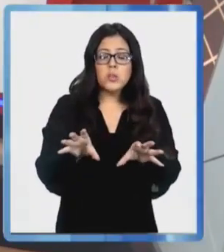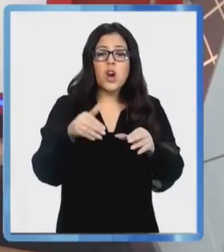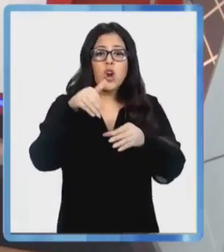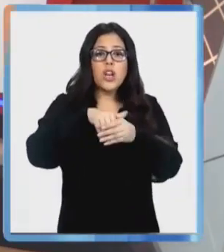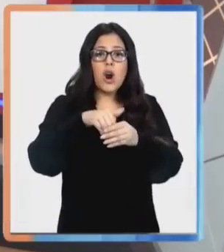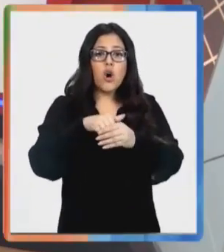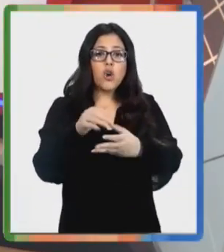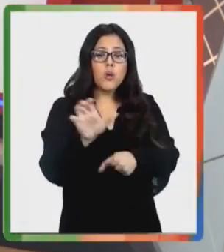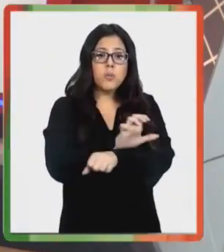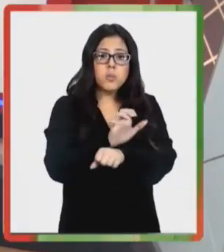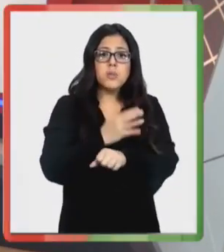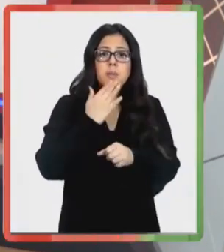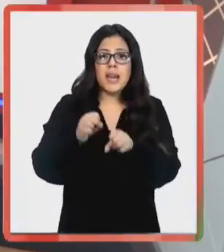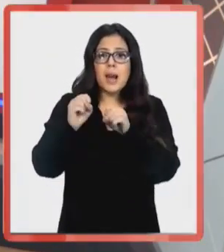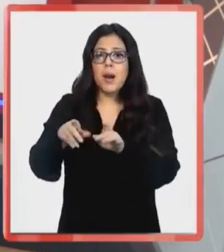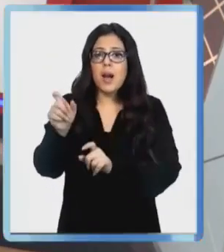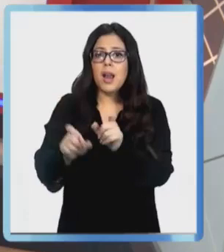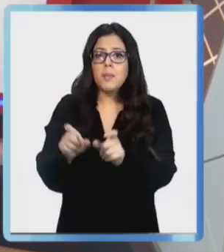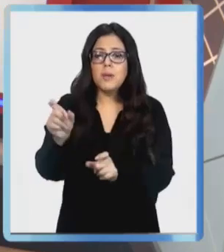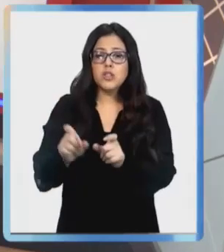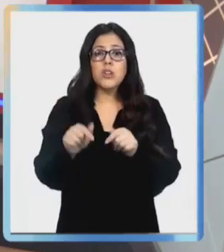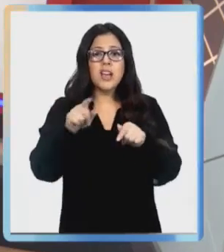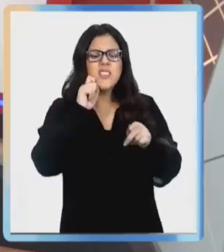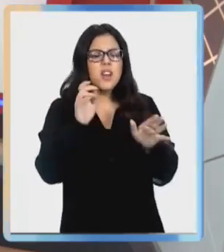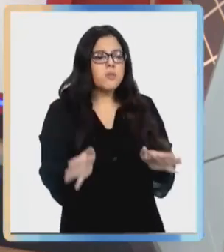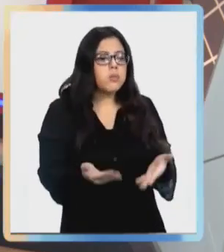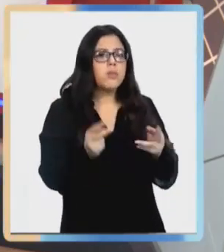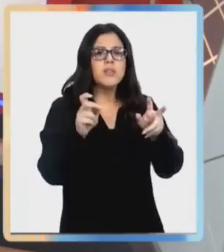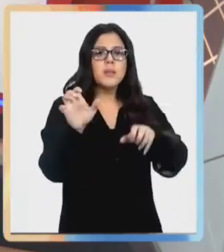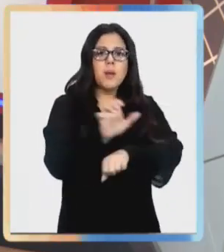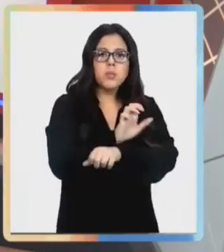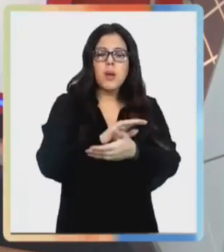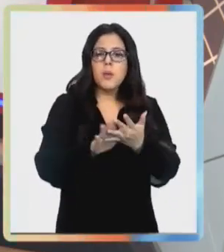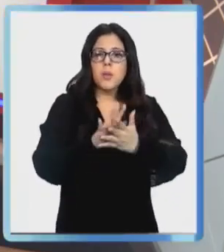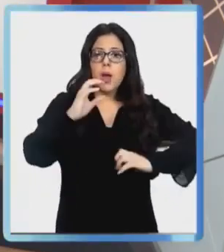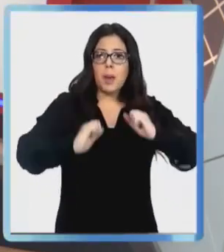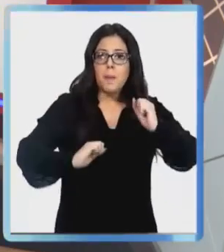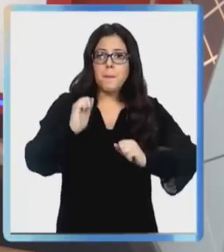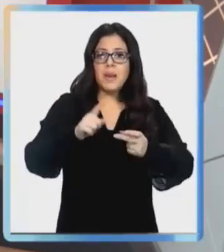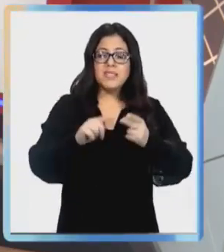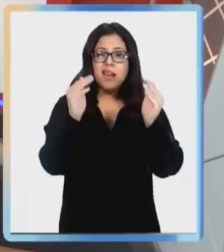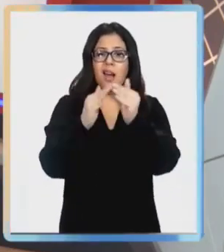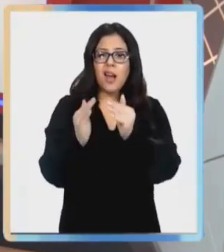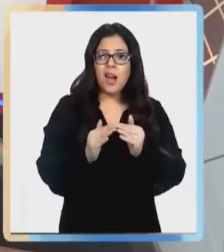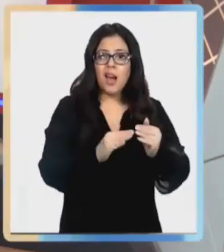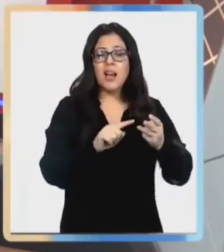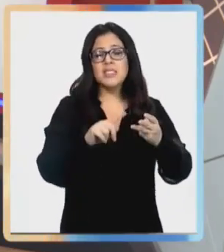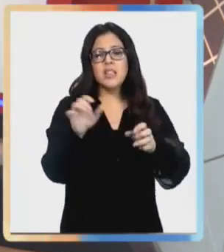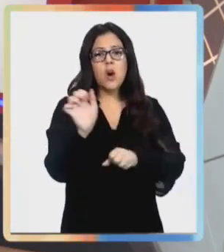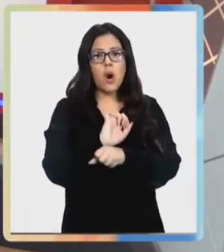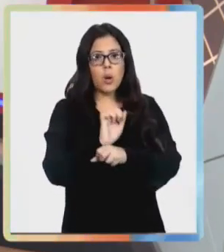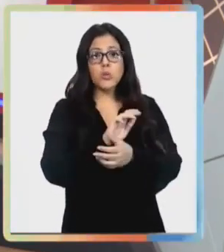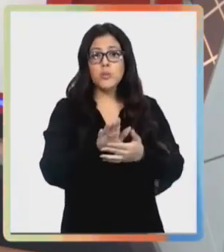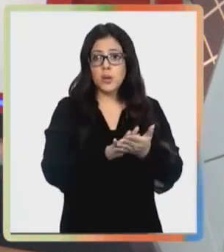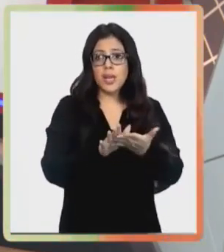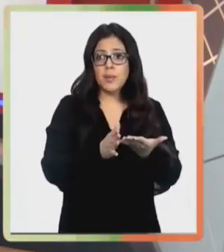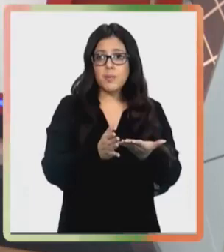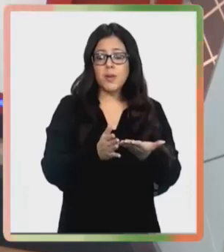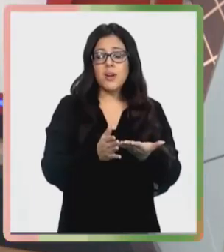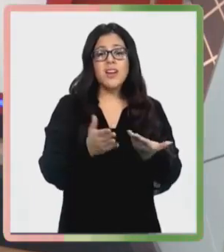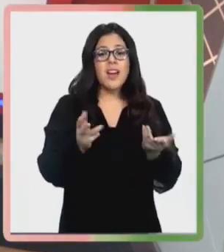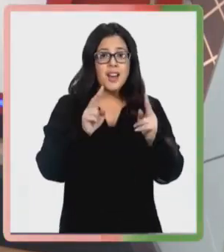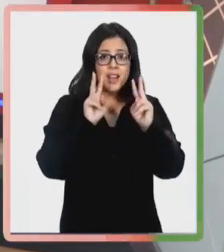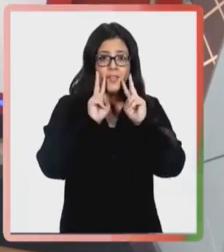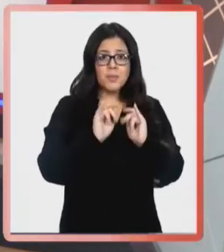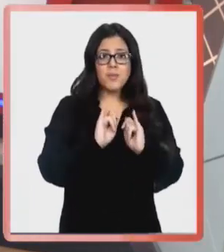impulsar la eficiencia energética en sectores como el industrial, residencial o vehicular, por ejemplo. TV5 de Linares nos cuenta.